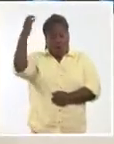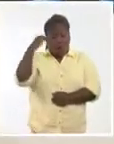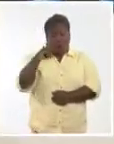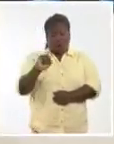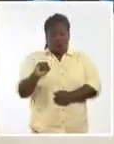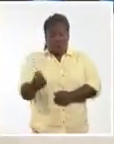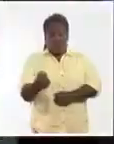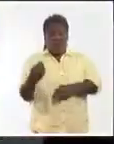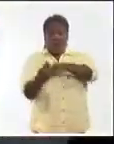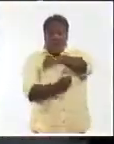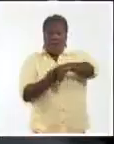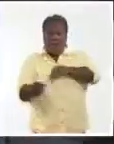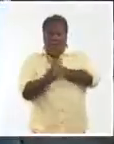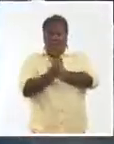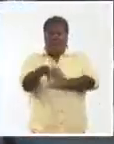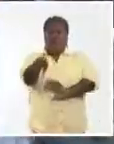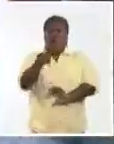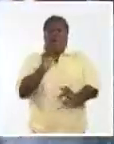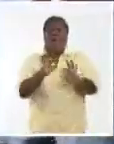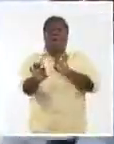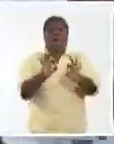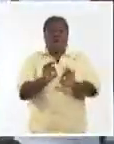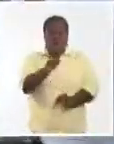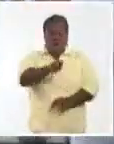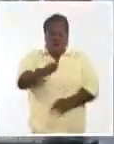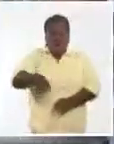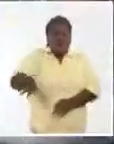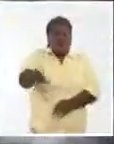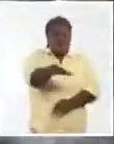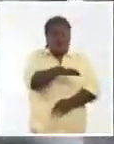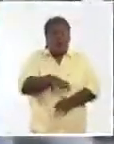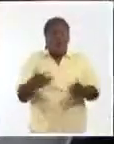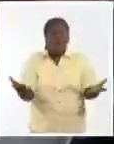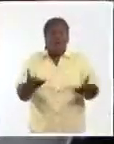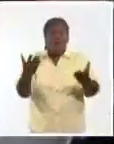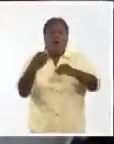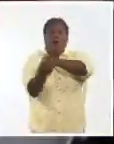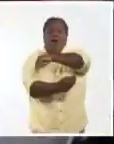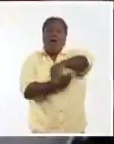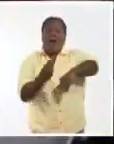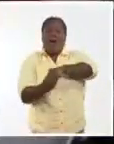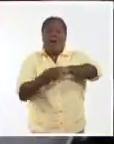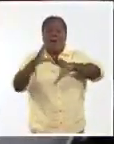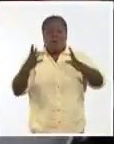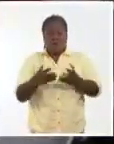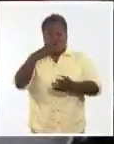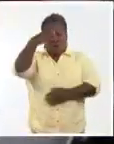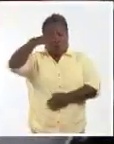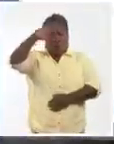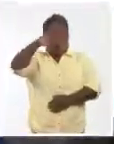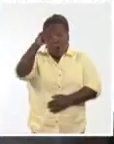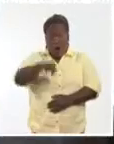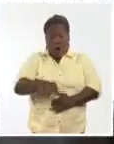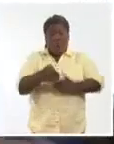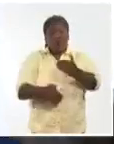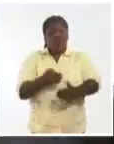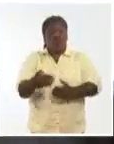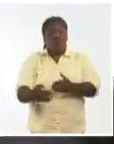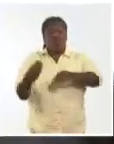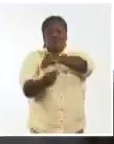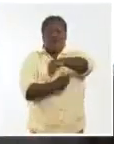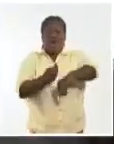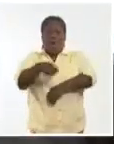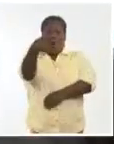sustituirlas por nuevas que protejan a sus ciudadanos y promuevan el cambio. Cuba atraviesa hoy un proceso de transformaciones